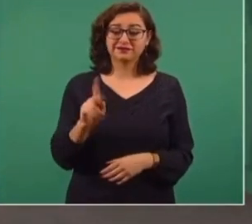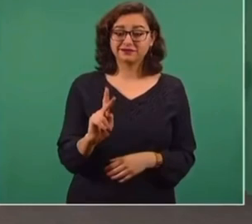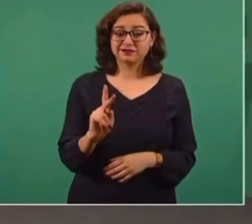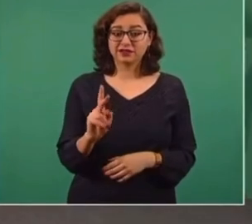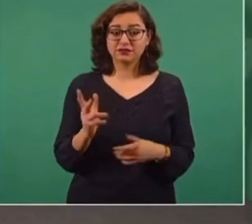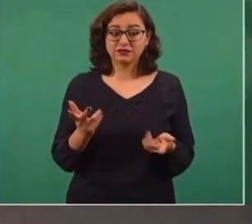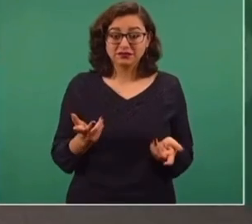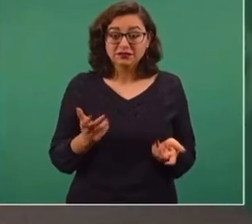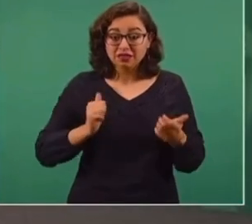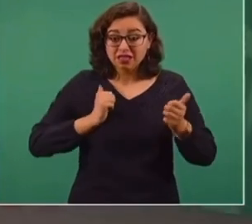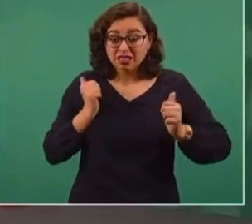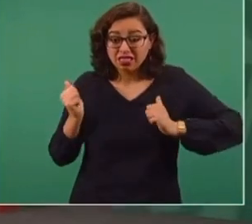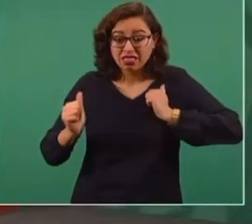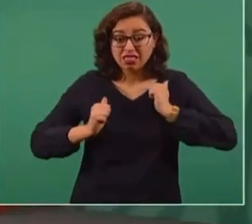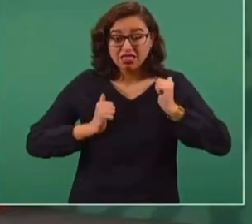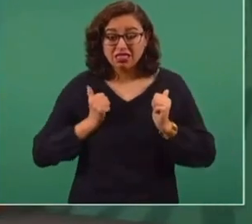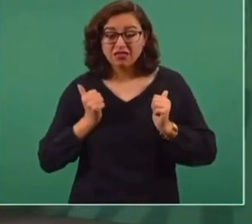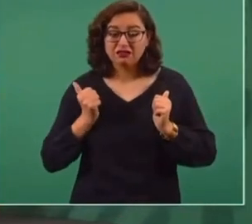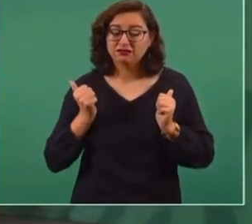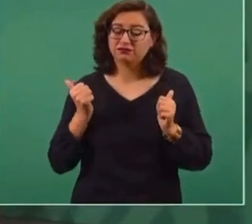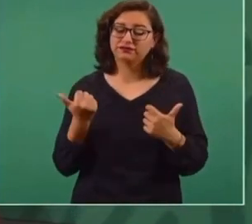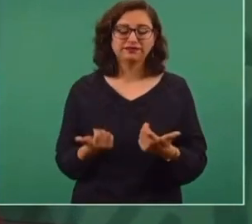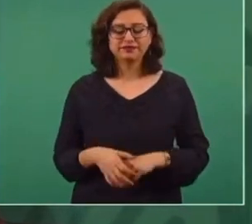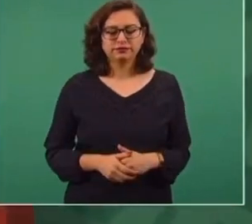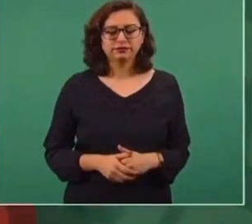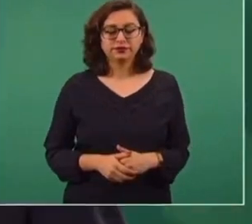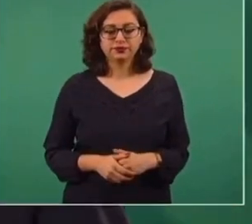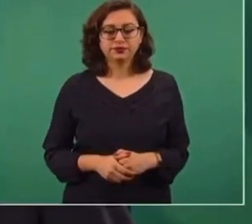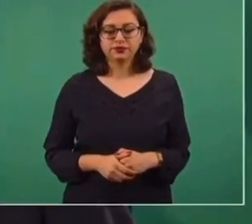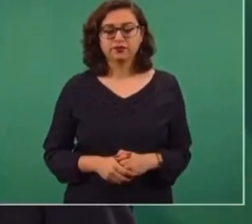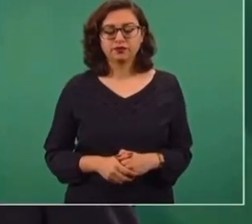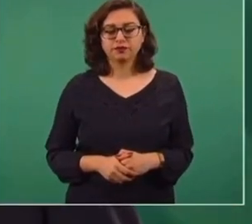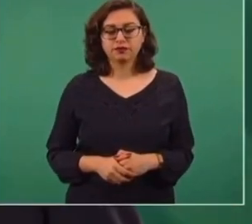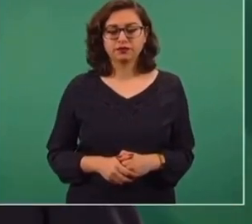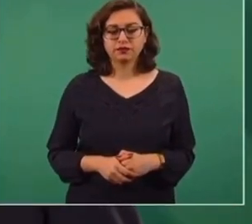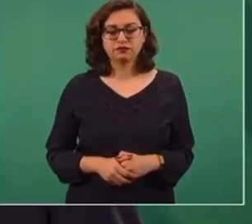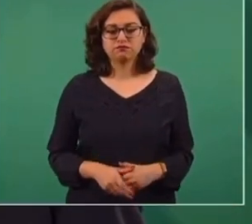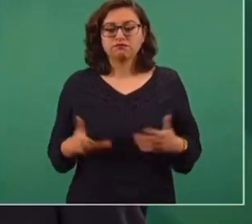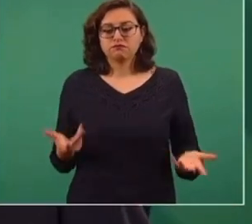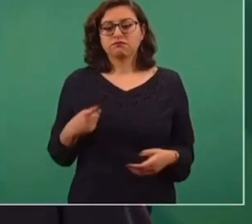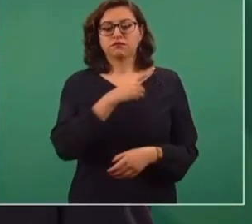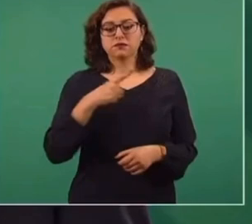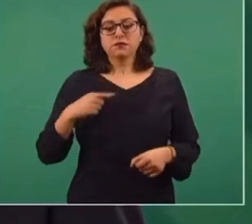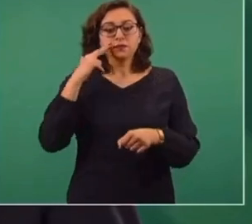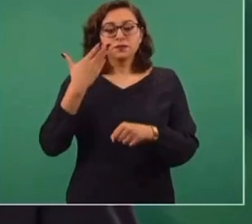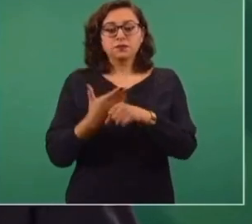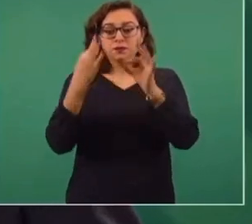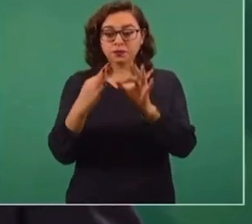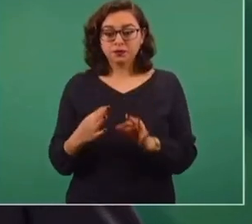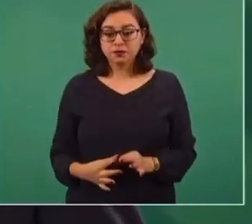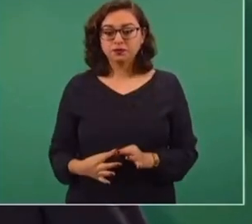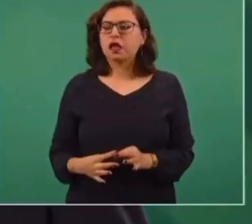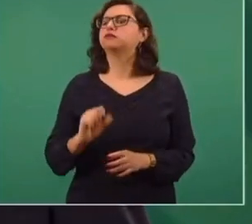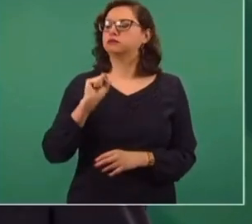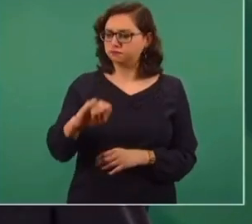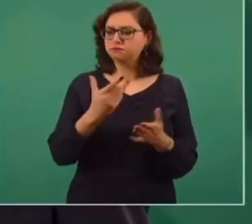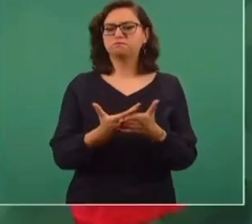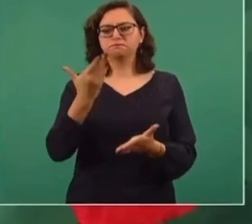ese oportunismo es inmoral. Entonces, hay que actuar en forma responsable, no dejar de denunciar,